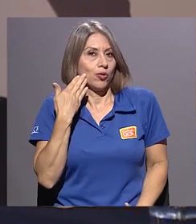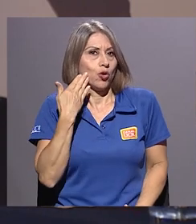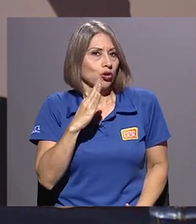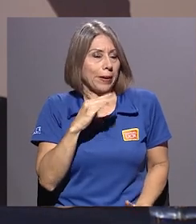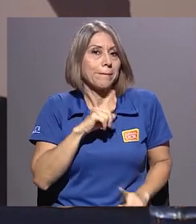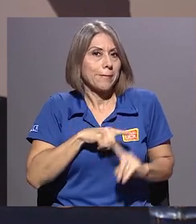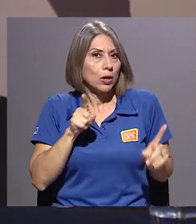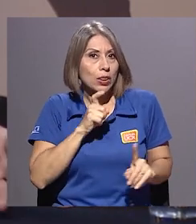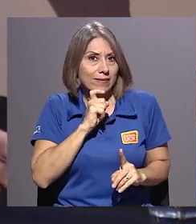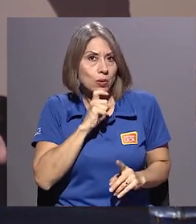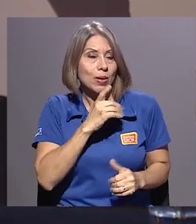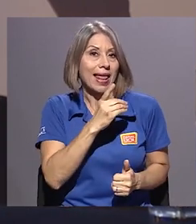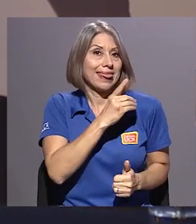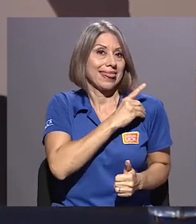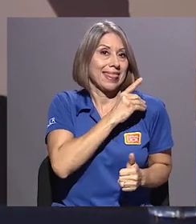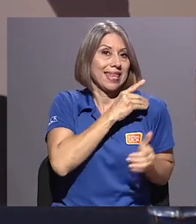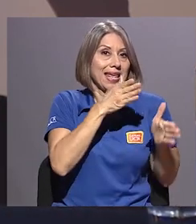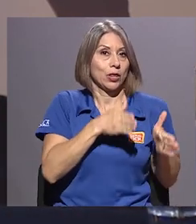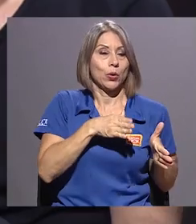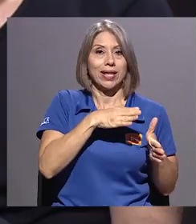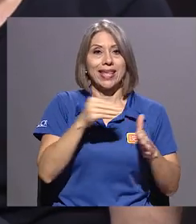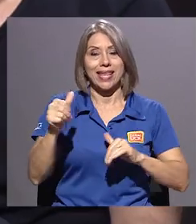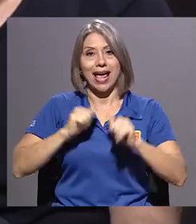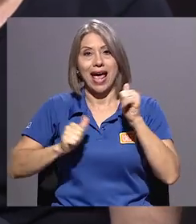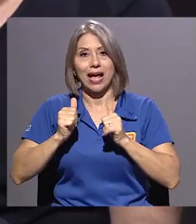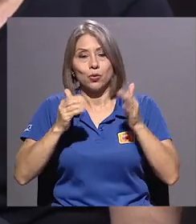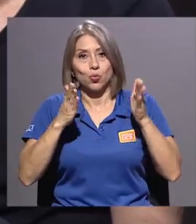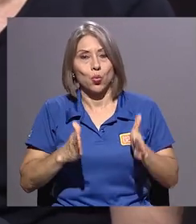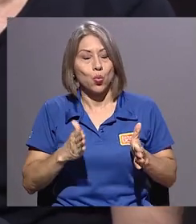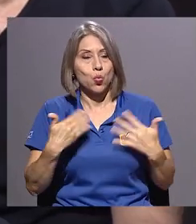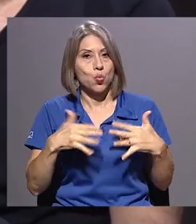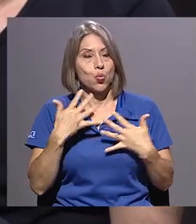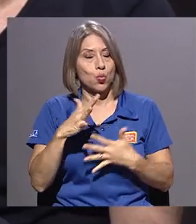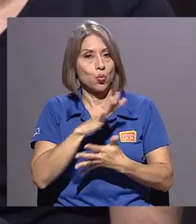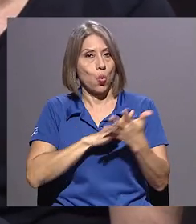actuar una obra de esta complejidad. Sí.